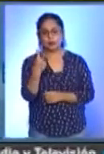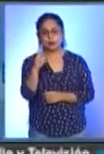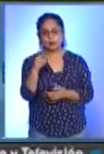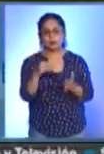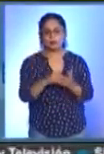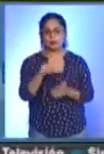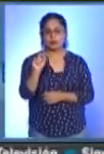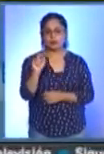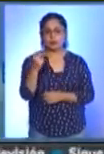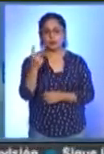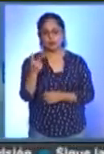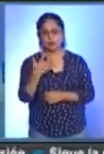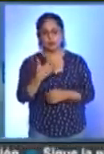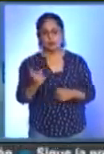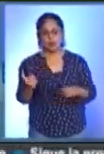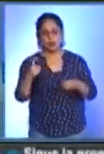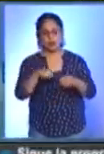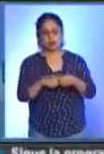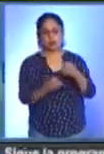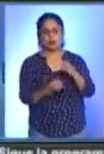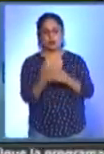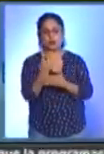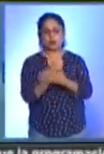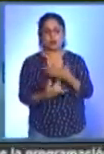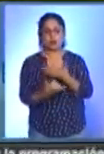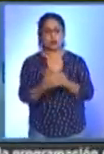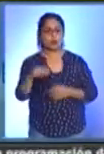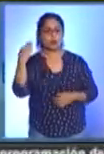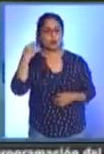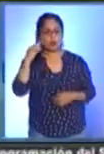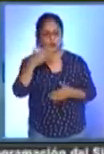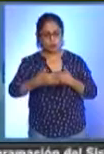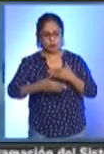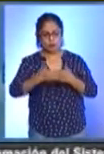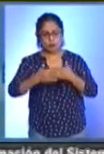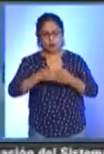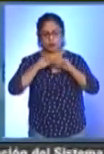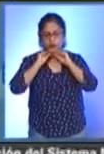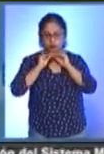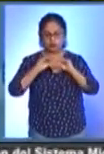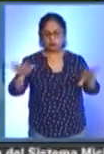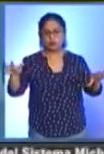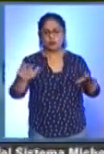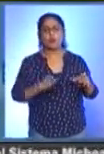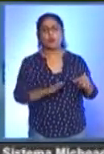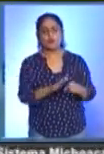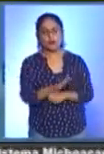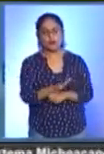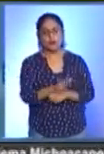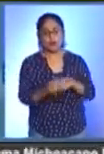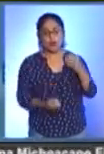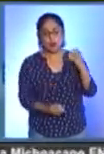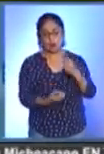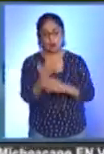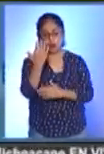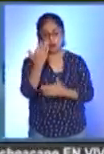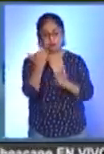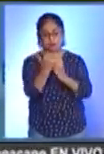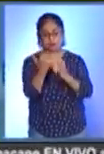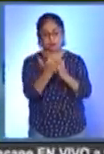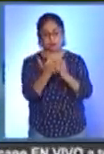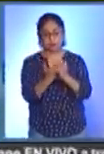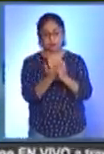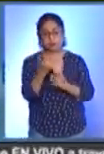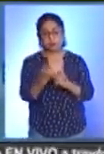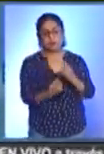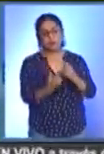donde sobresale la incorporación de un nuevo proyecto moreliano que se dará a conocer oficialmente en los próximos días. La nueva estructura futbolística cuenta con un gran